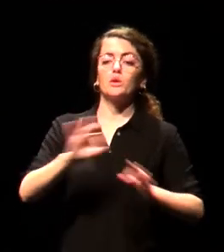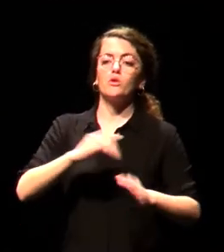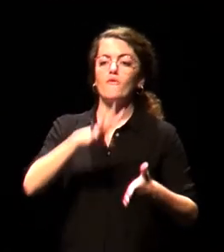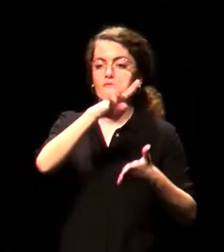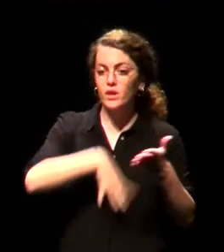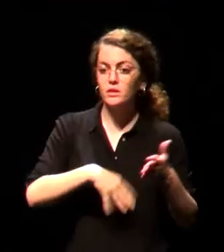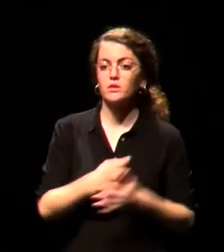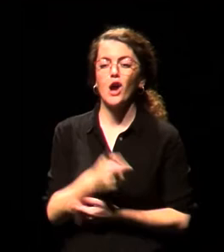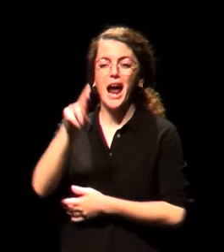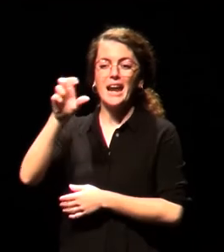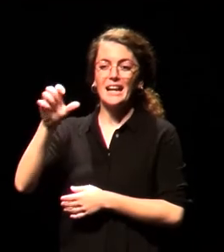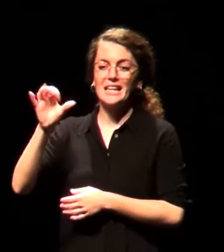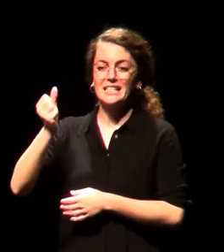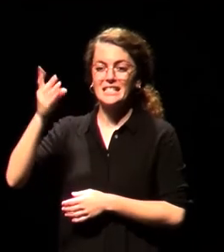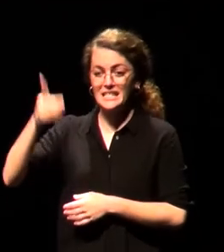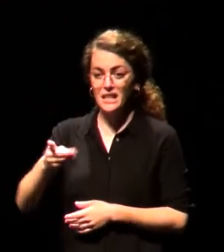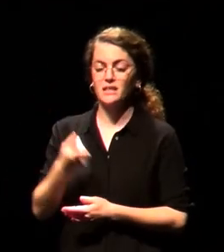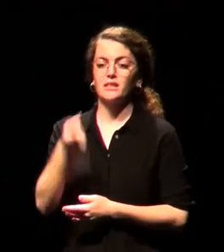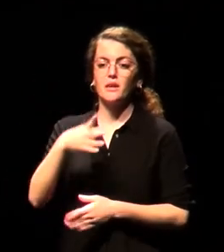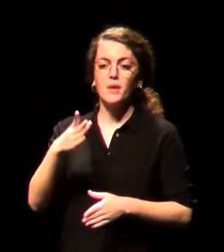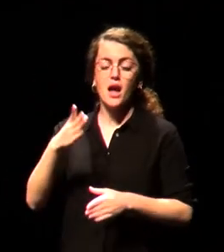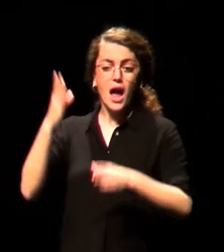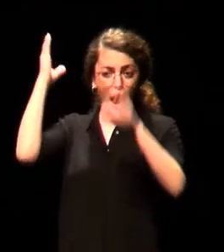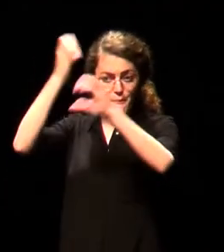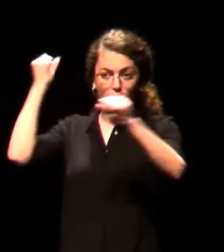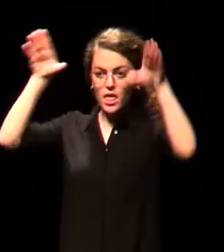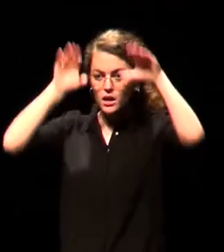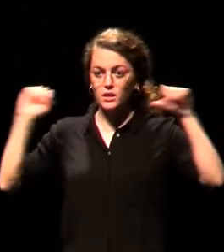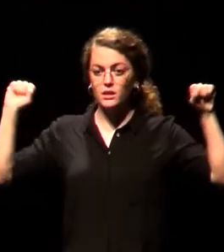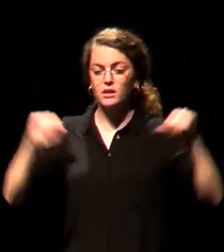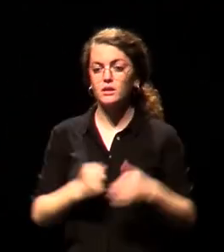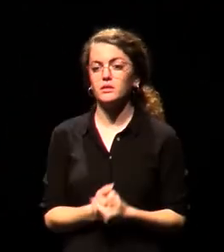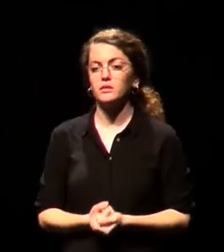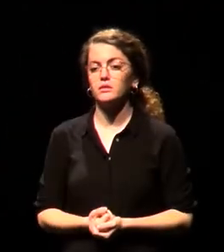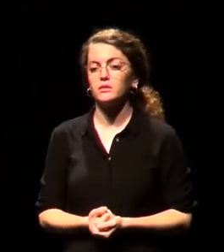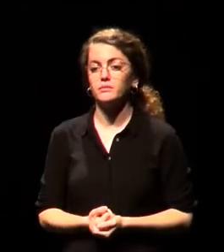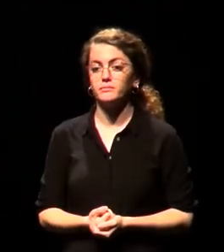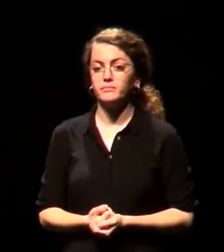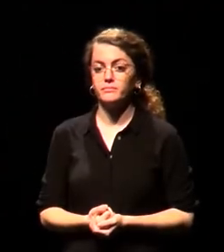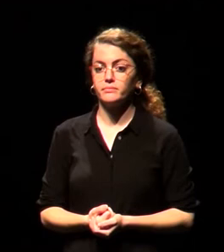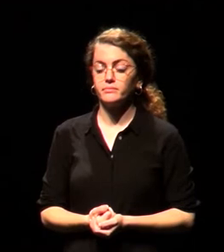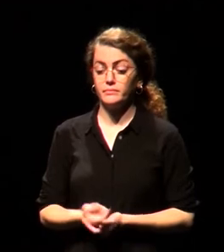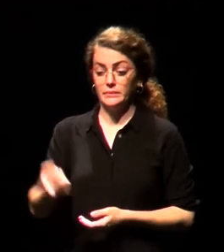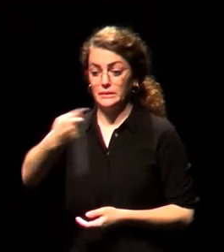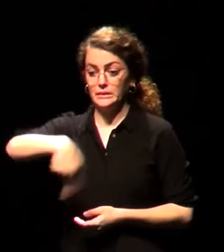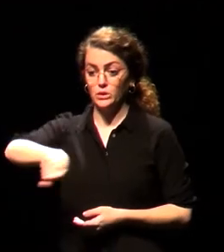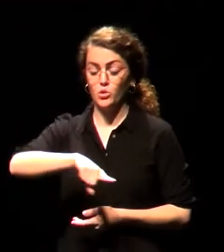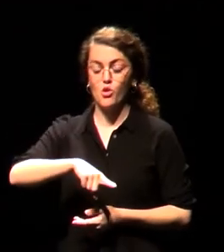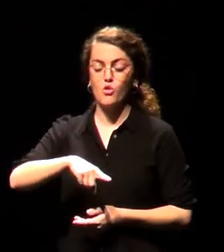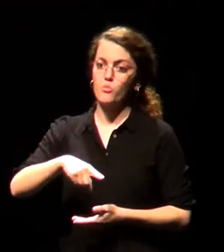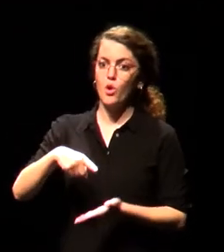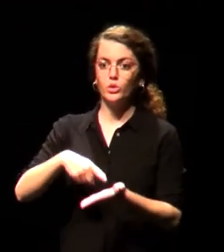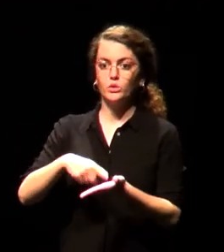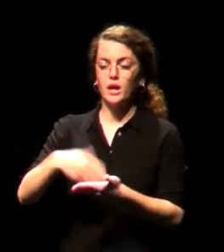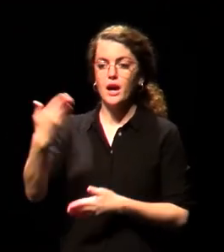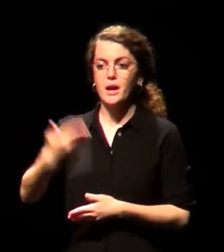de Arte Dramático de Madrid y la Embajada del Reino de los Países Bajos. Esta es una muestra clara de la importancia de la colaboración entre instituciones